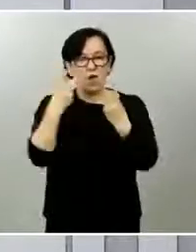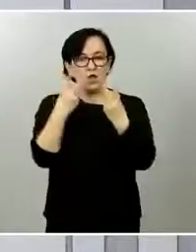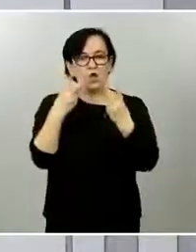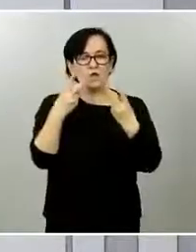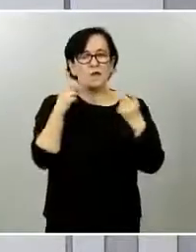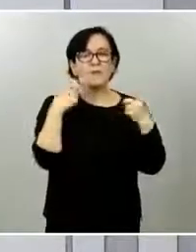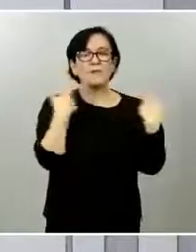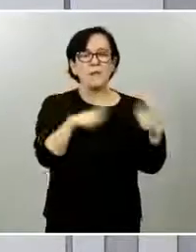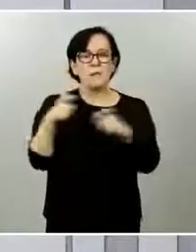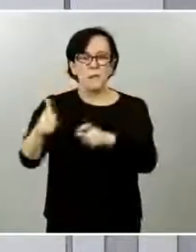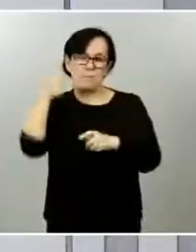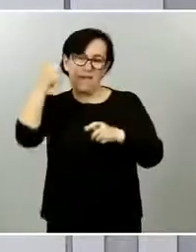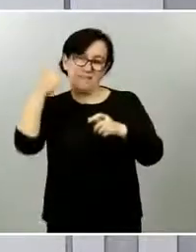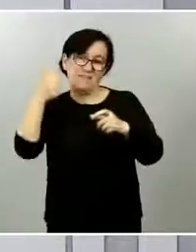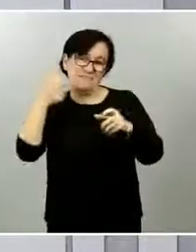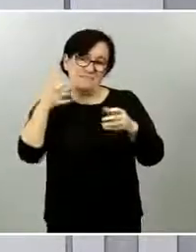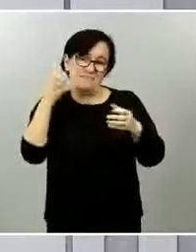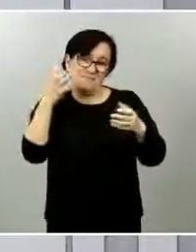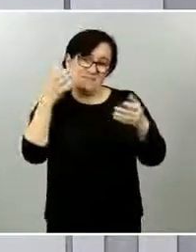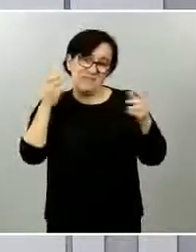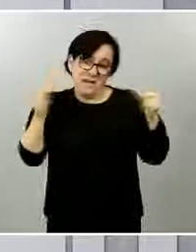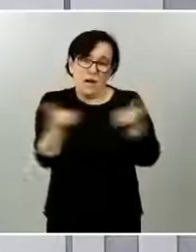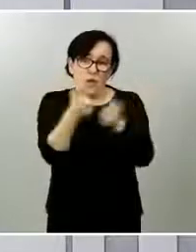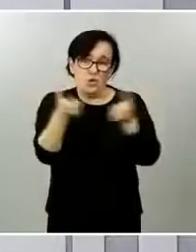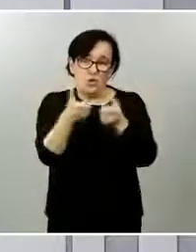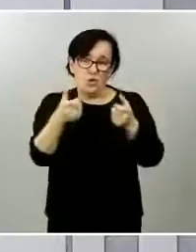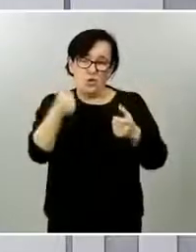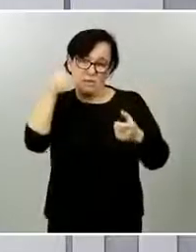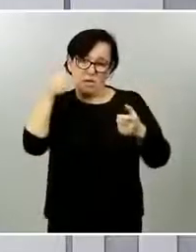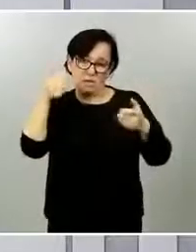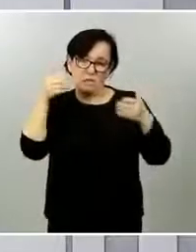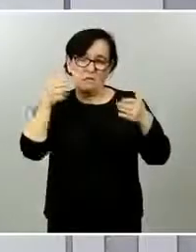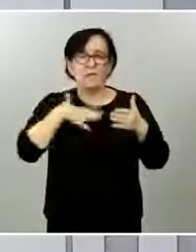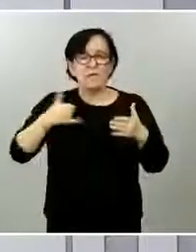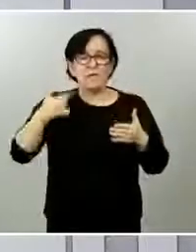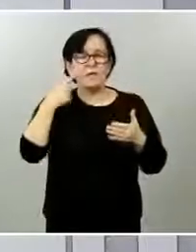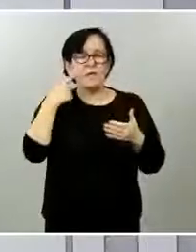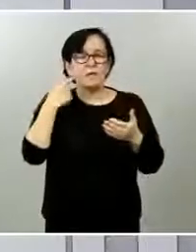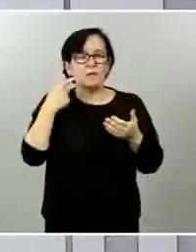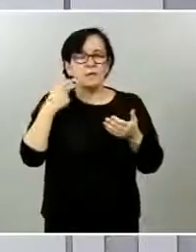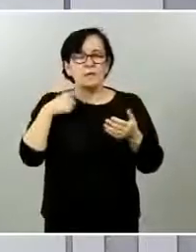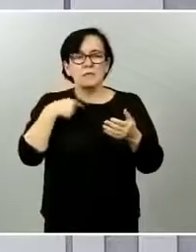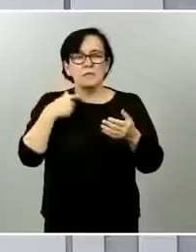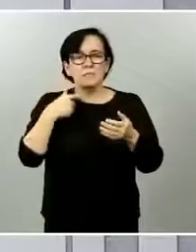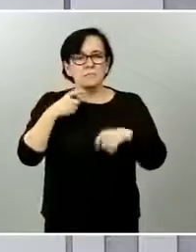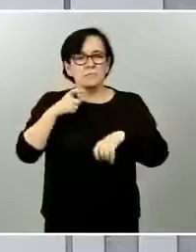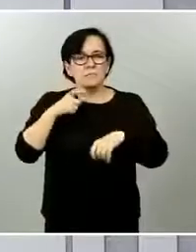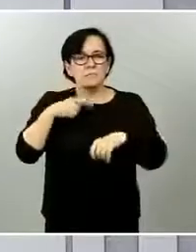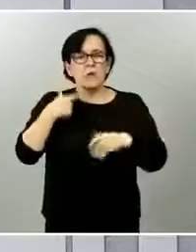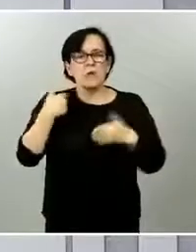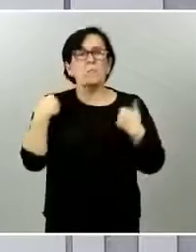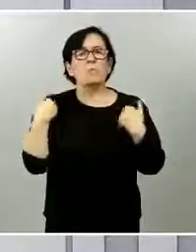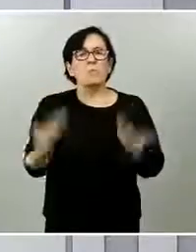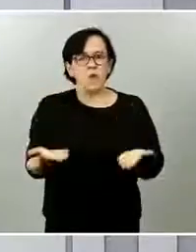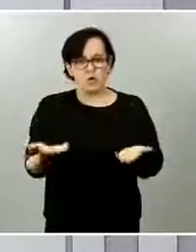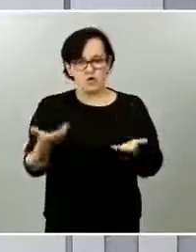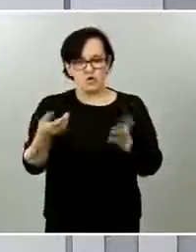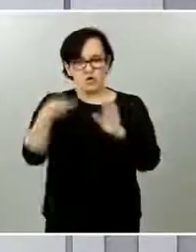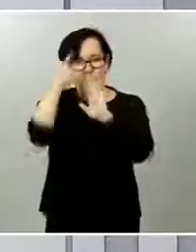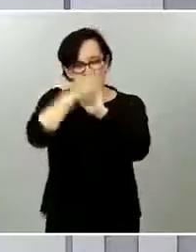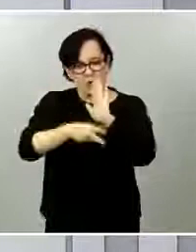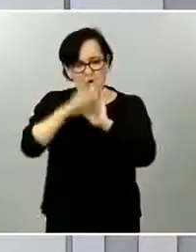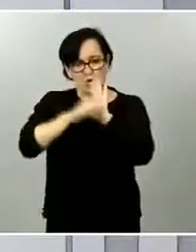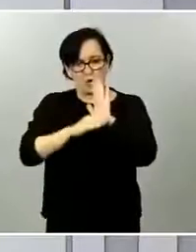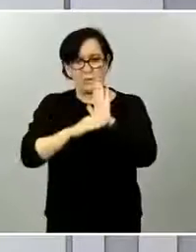este sentido lo que el ministro Ávalo anticipó es que evidentemente él mismo la ministra de Asuntos Exteriores que son los dos departamentos más